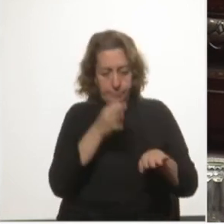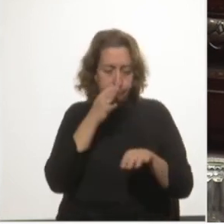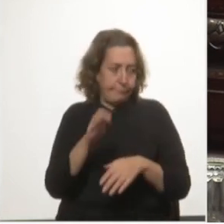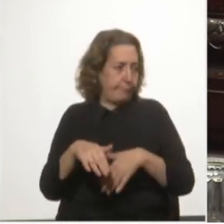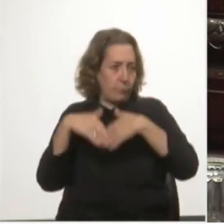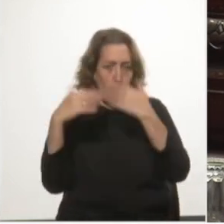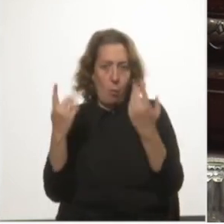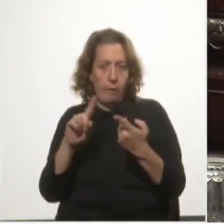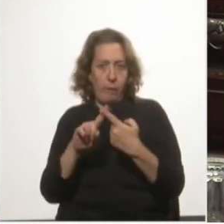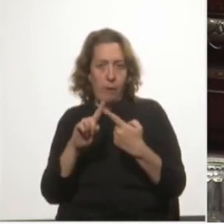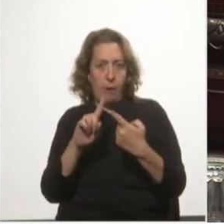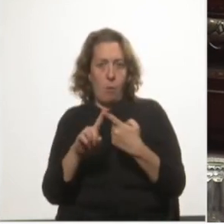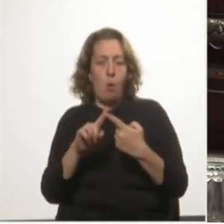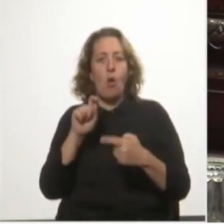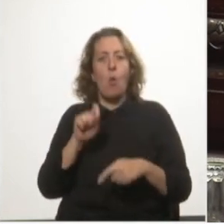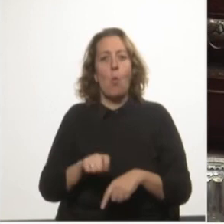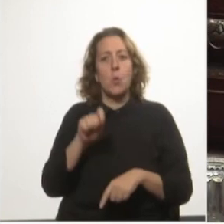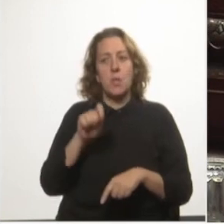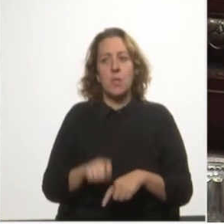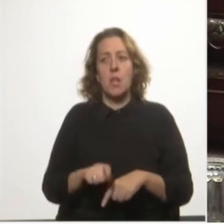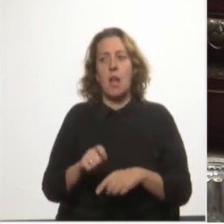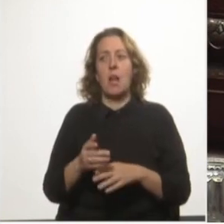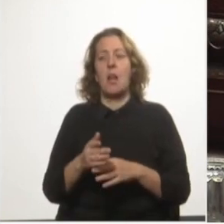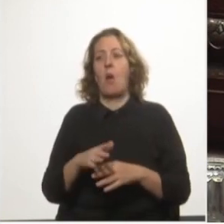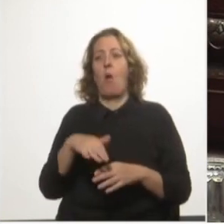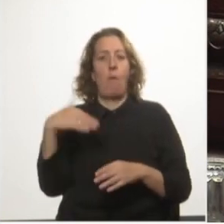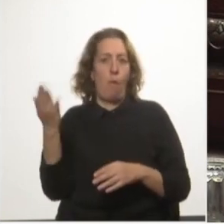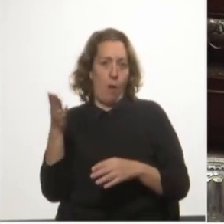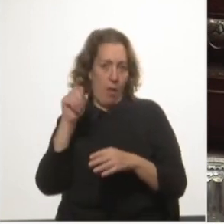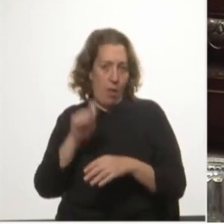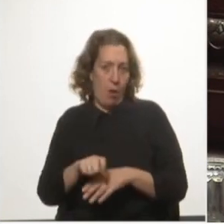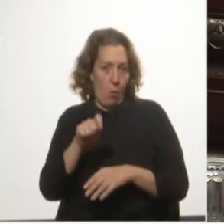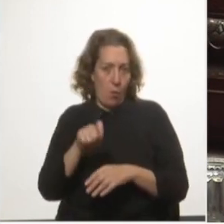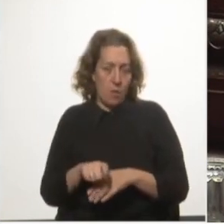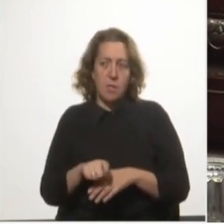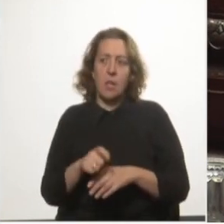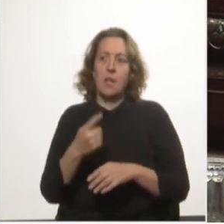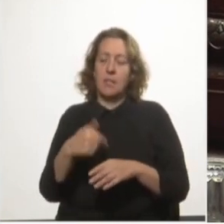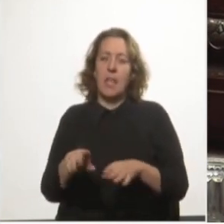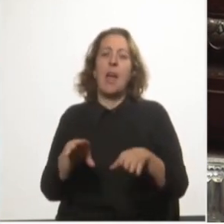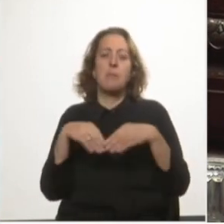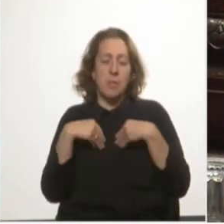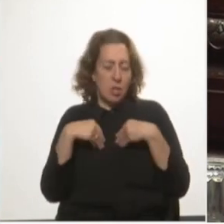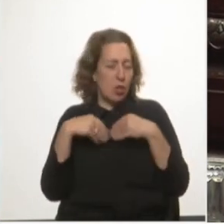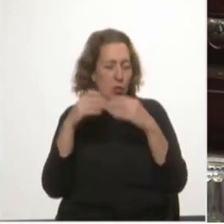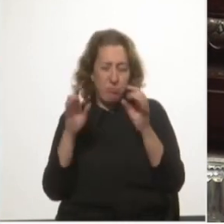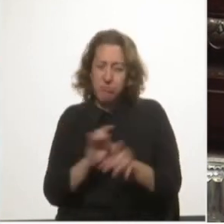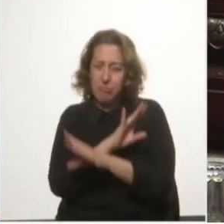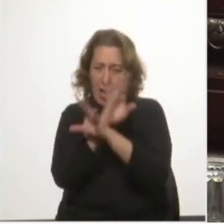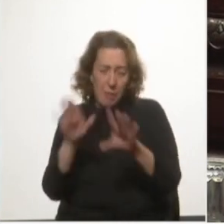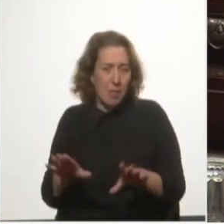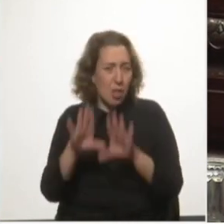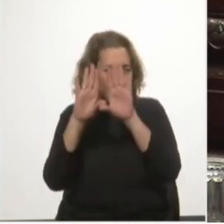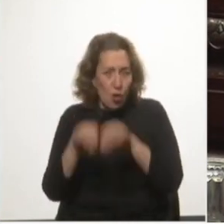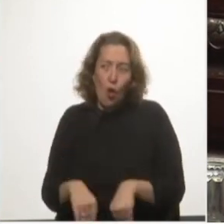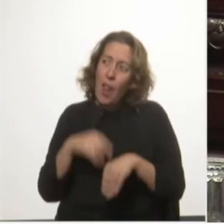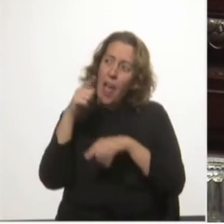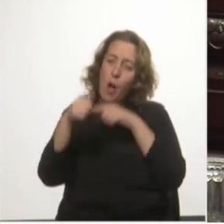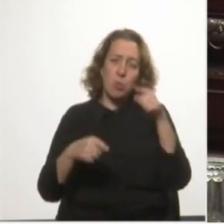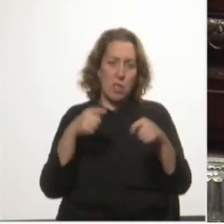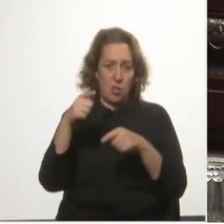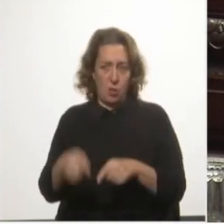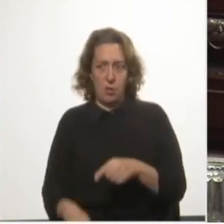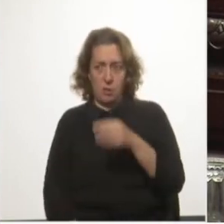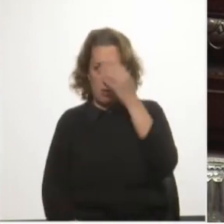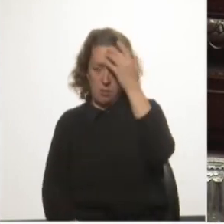acuerdo judicial o extrajudicial, se admitió explícitamente todas las acusaciones. Y aún